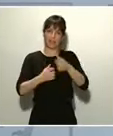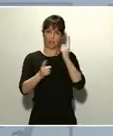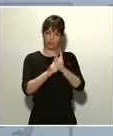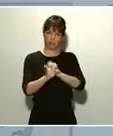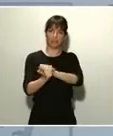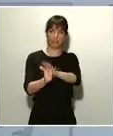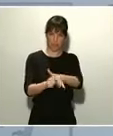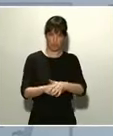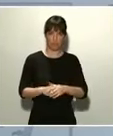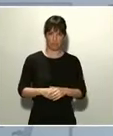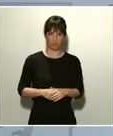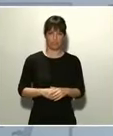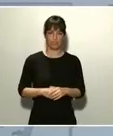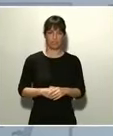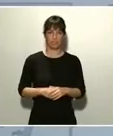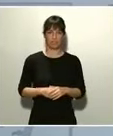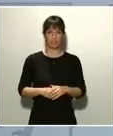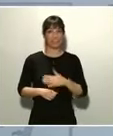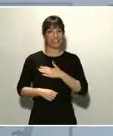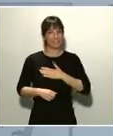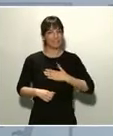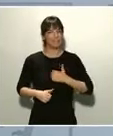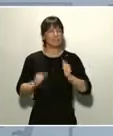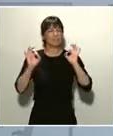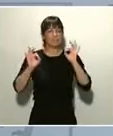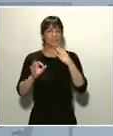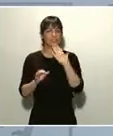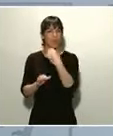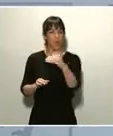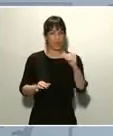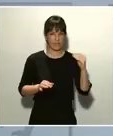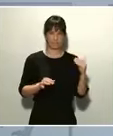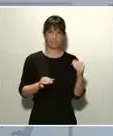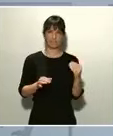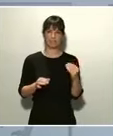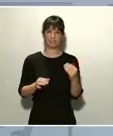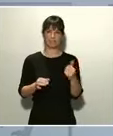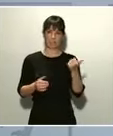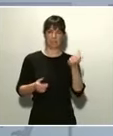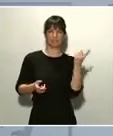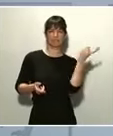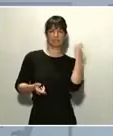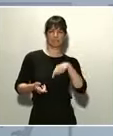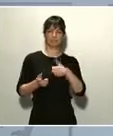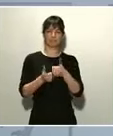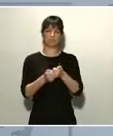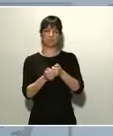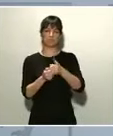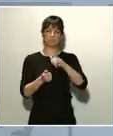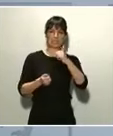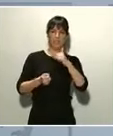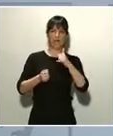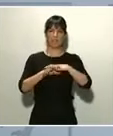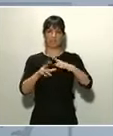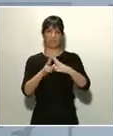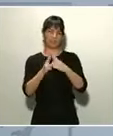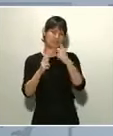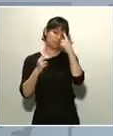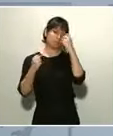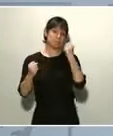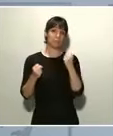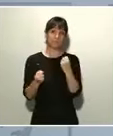gustaría que sobre todo los más jóvenes, los que están más duchos en los whatsapps y en las redes sociales, contrasten la información